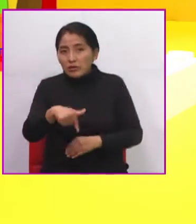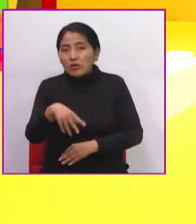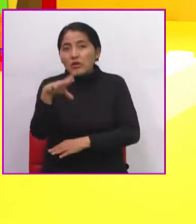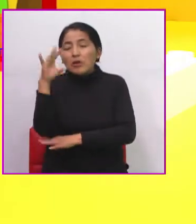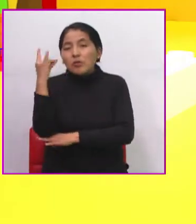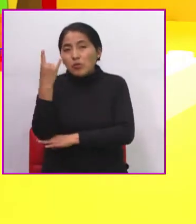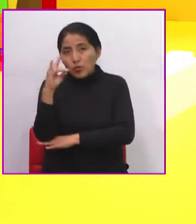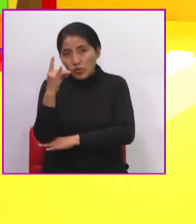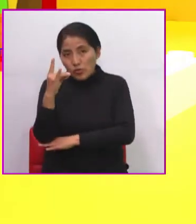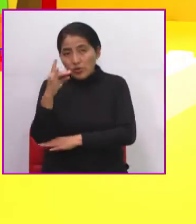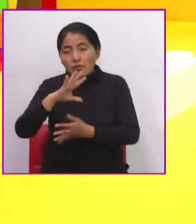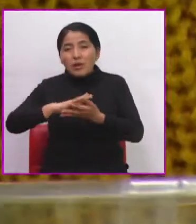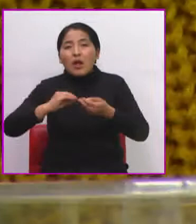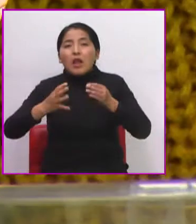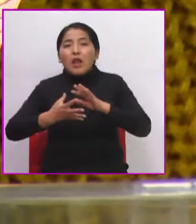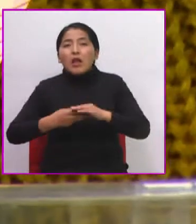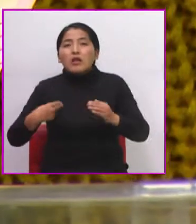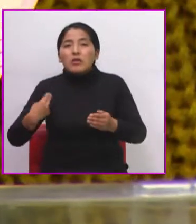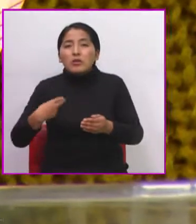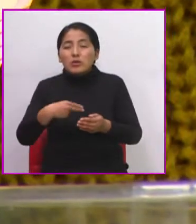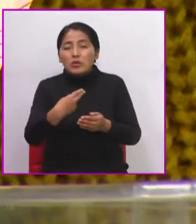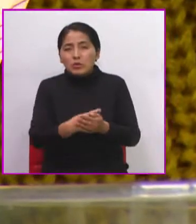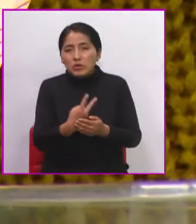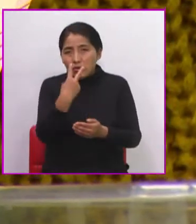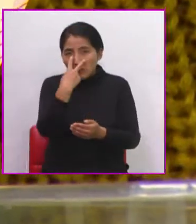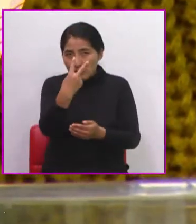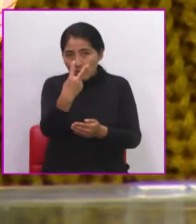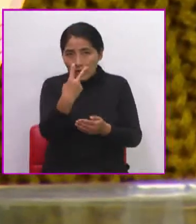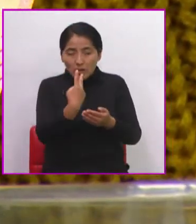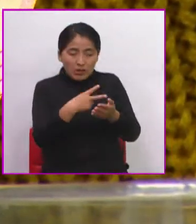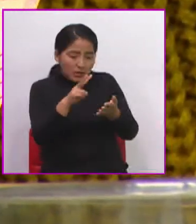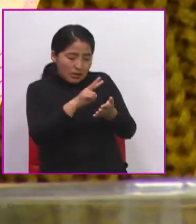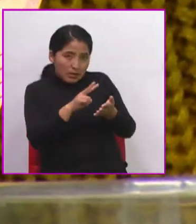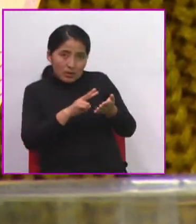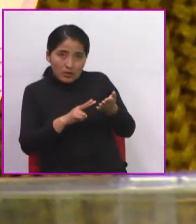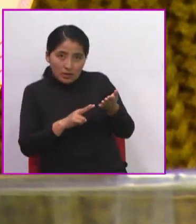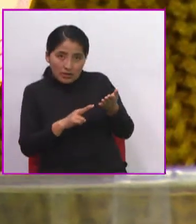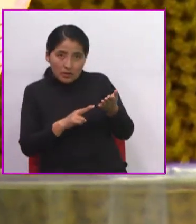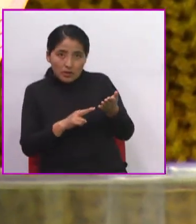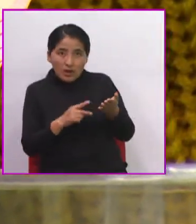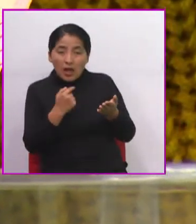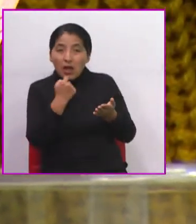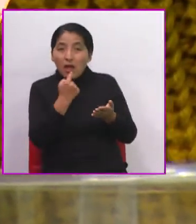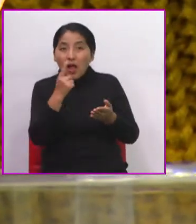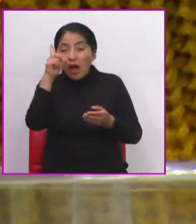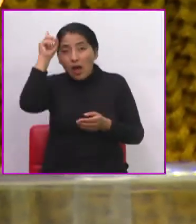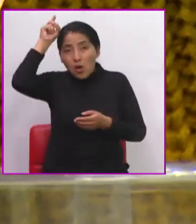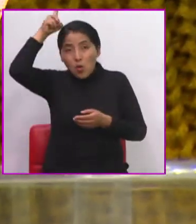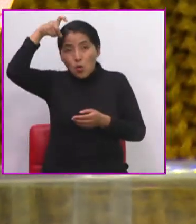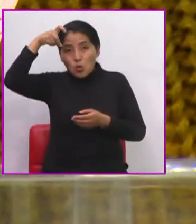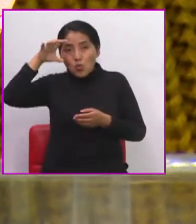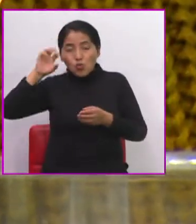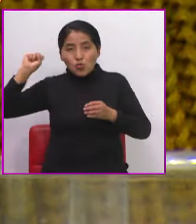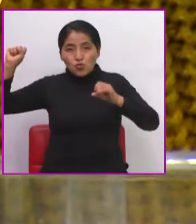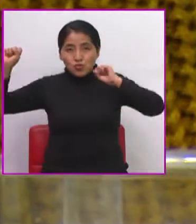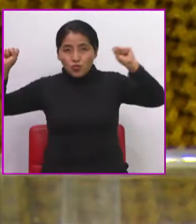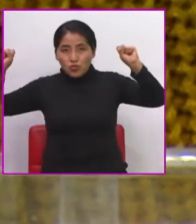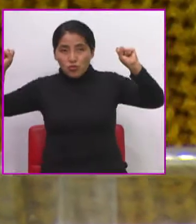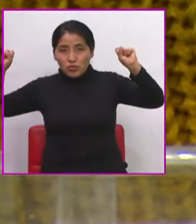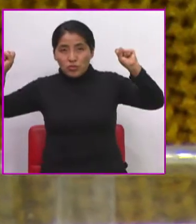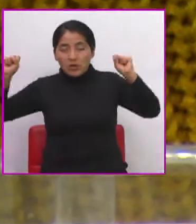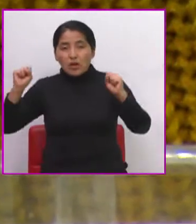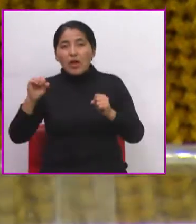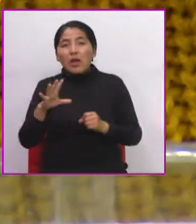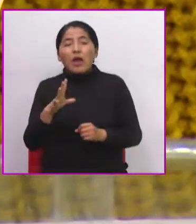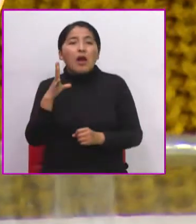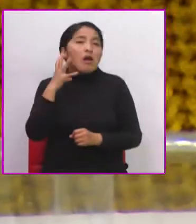en las imágenes que aparecen, aquí está Tupac Catari, dice, ¿no? Aquí está Pedro